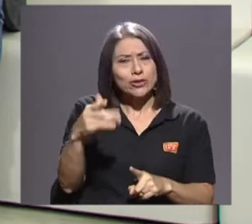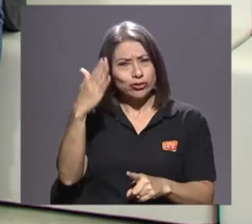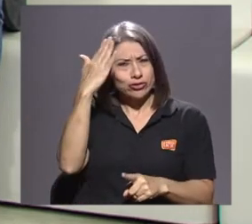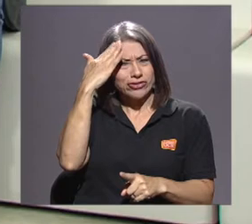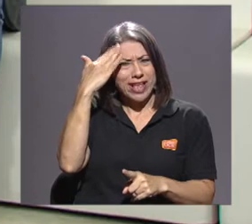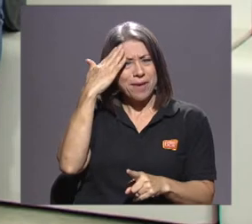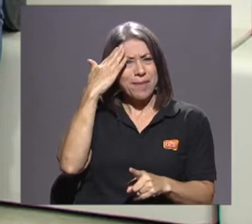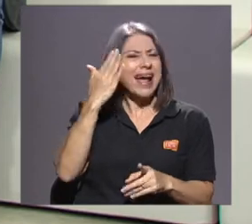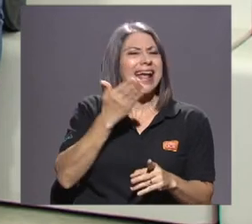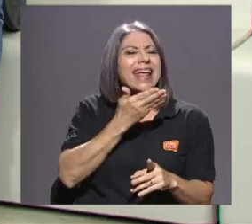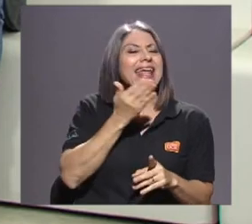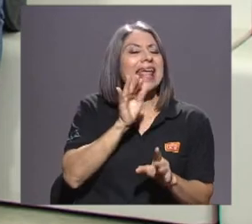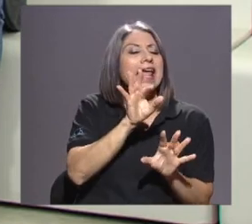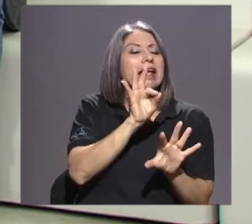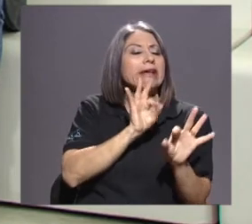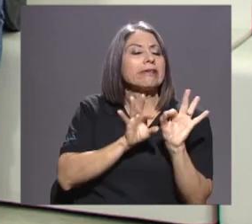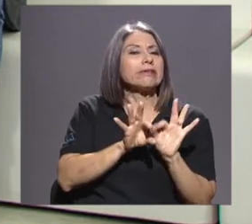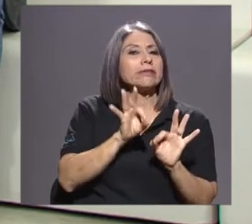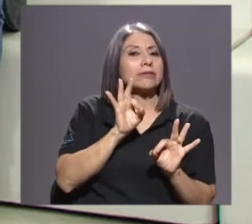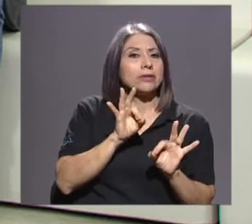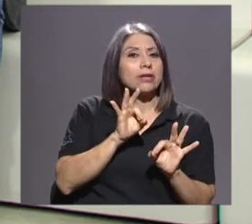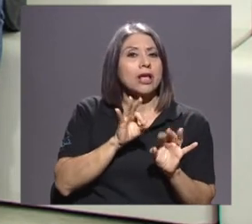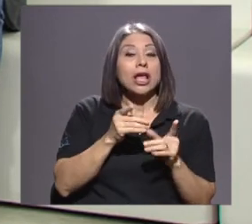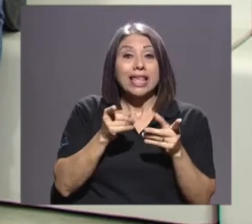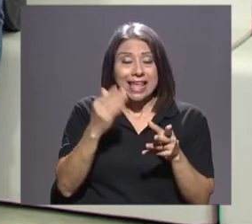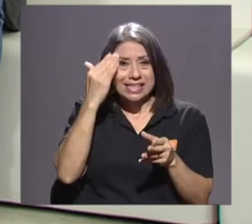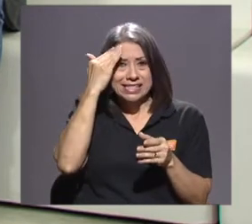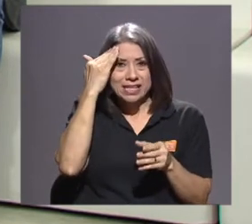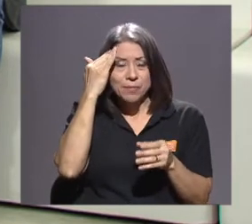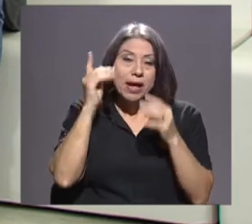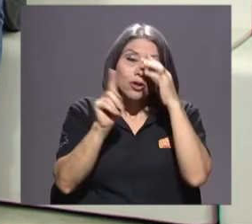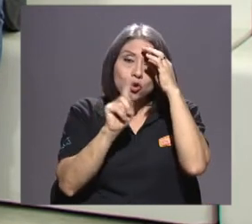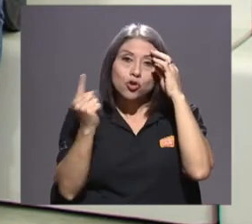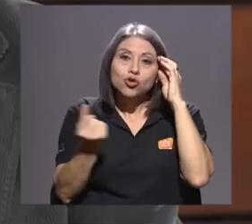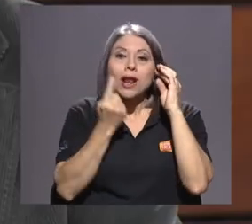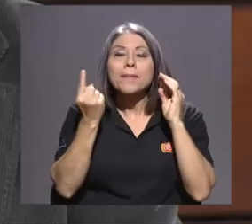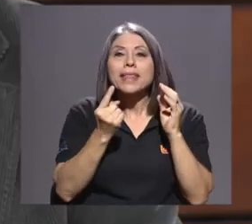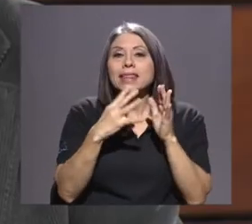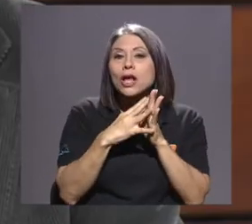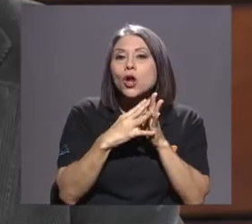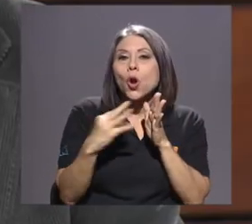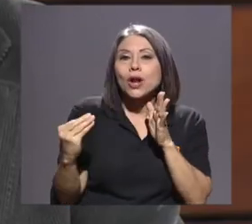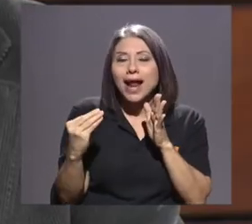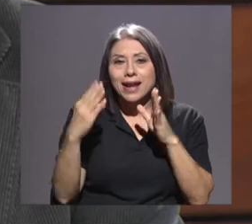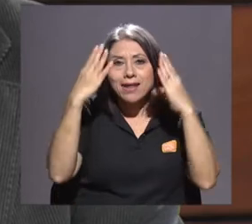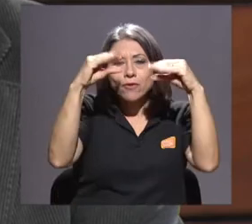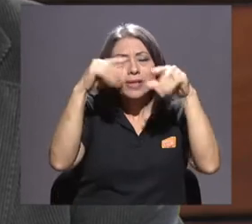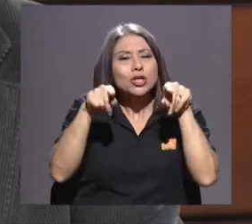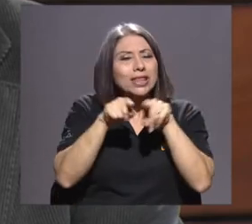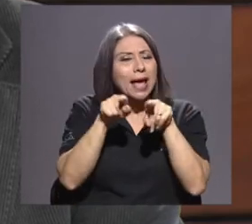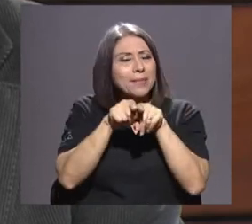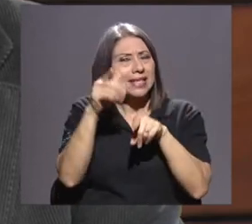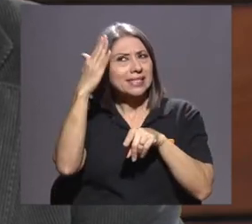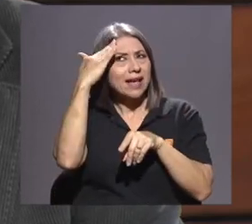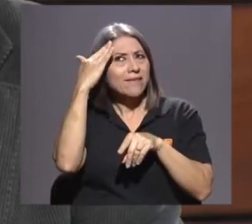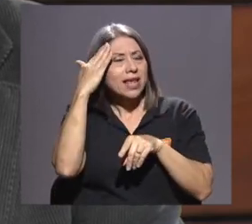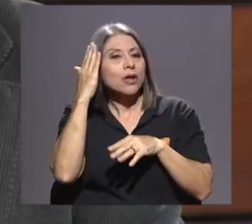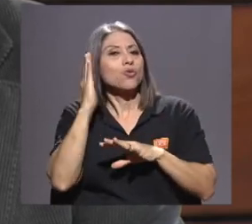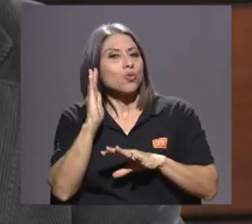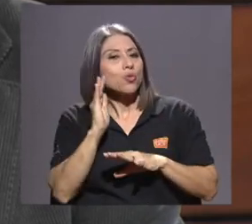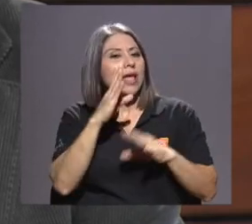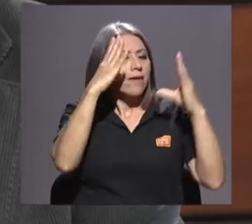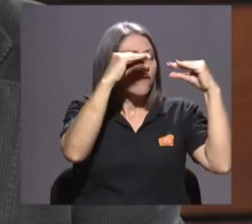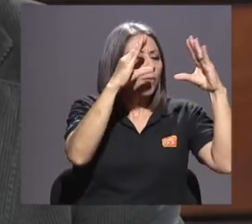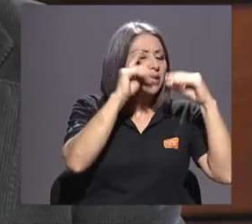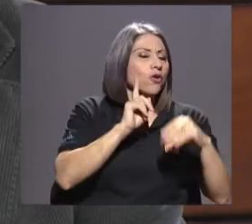filtro de no solo clonar la información, sino metabolizarla, saber qué información es falsa, qué información